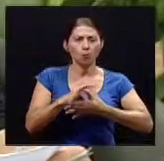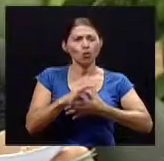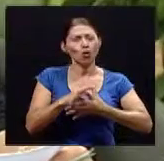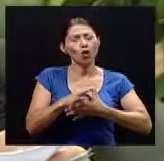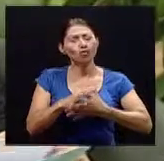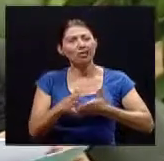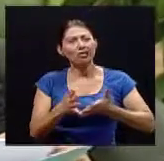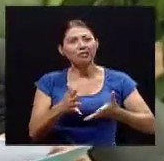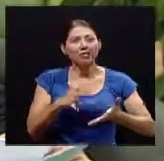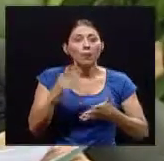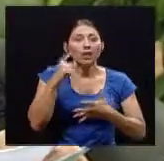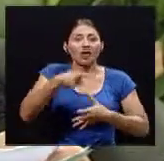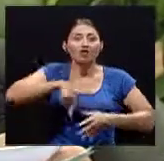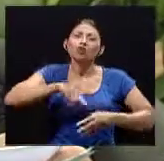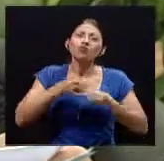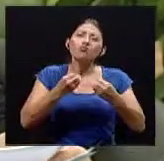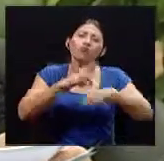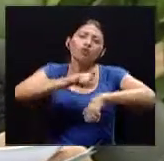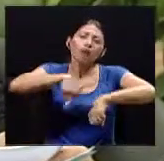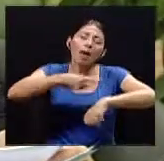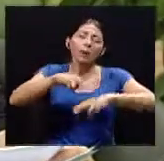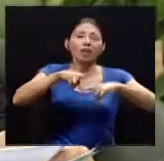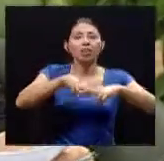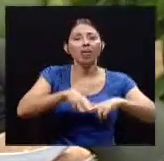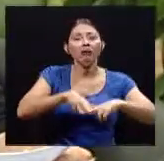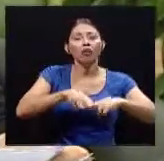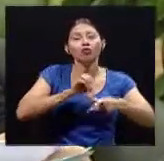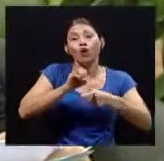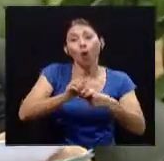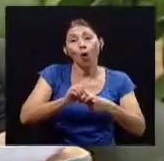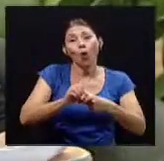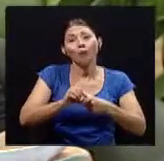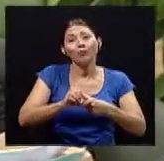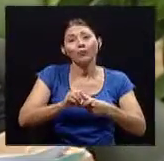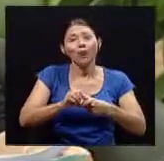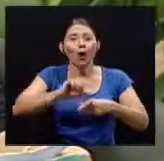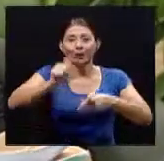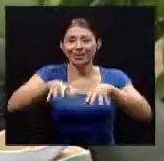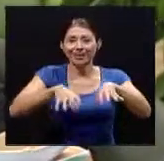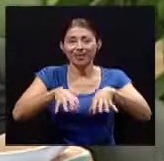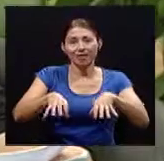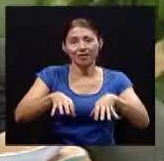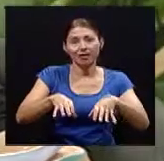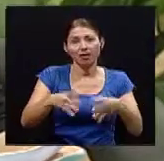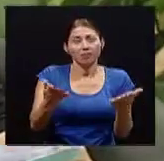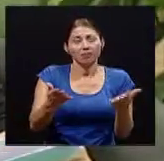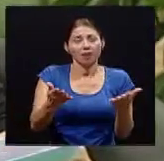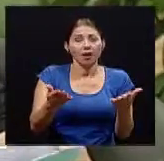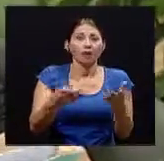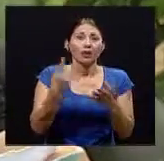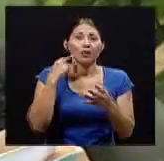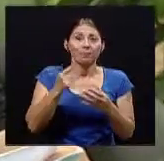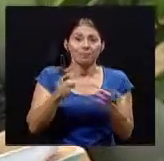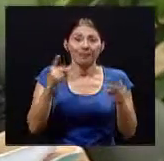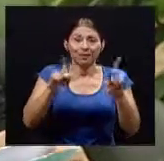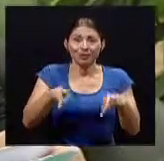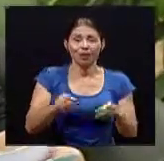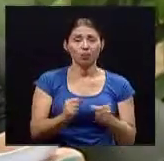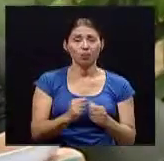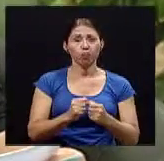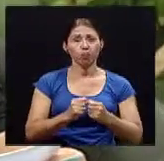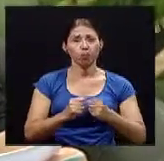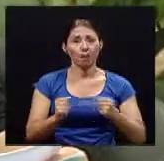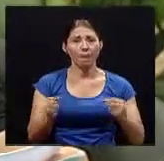hacemos actividades por supuesto ganar peso es un problema para la masa muscular en el sentido de